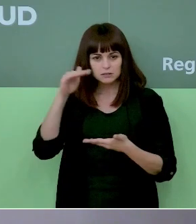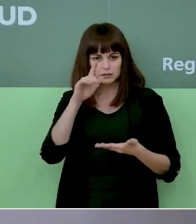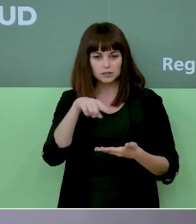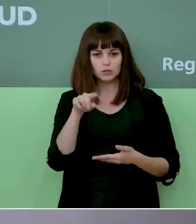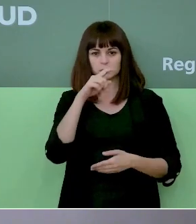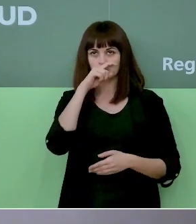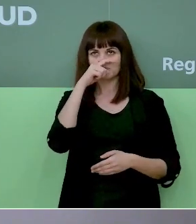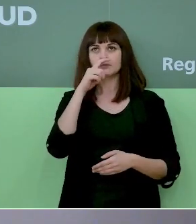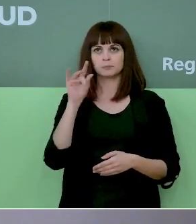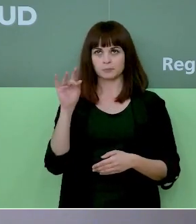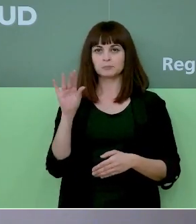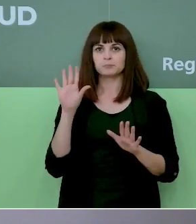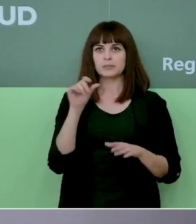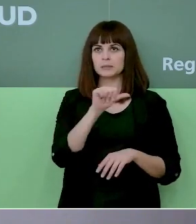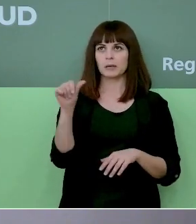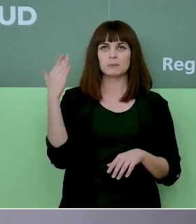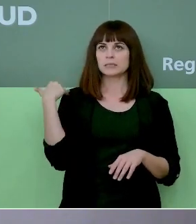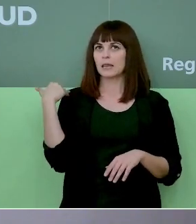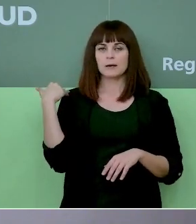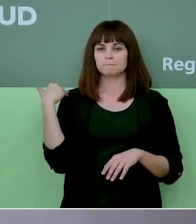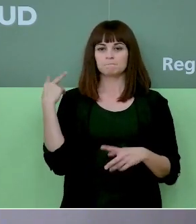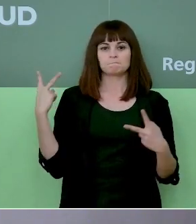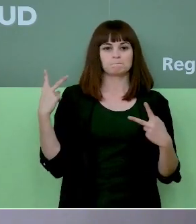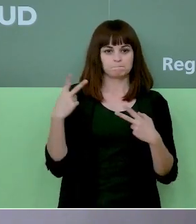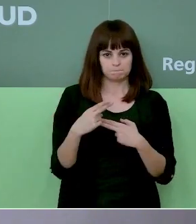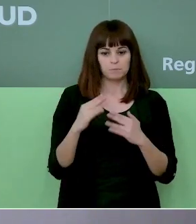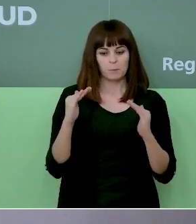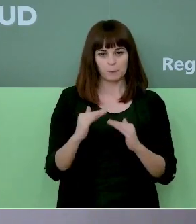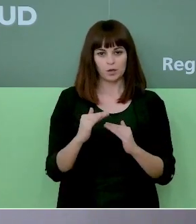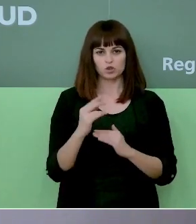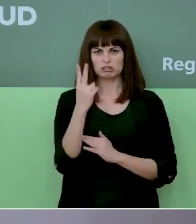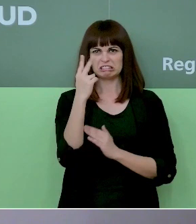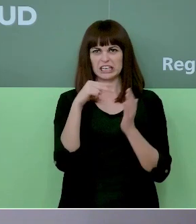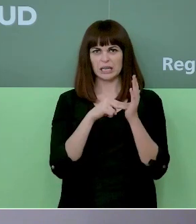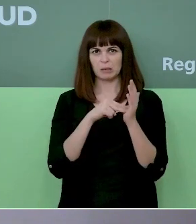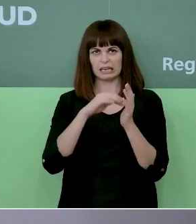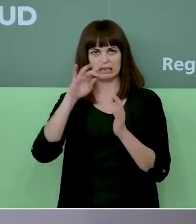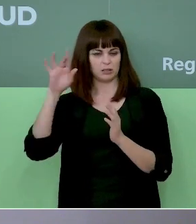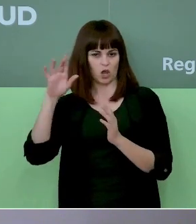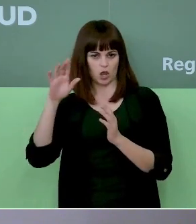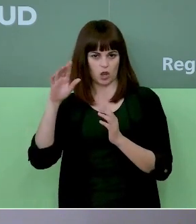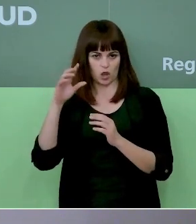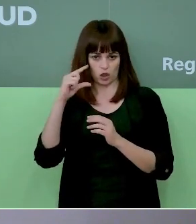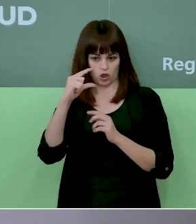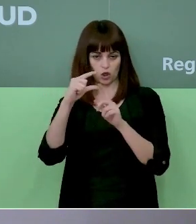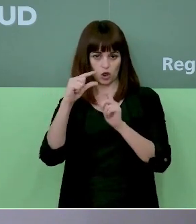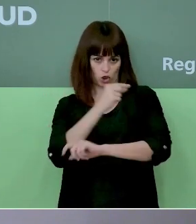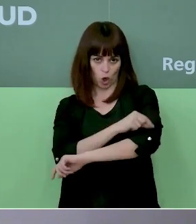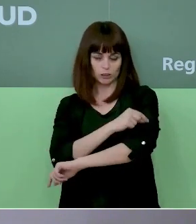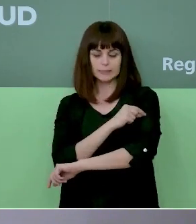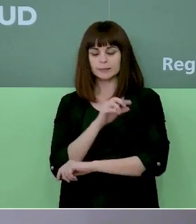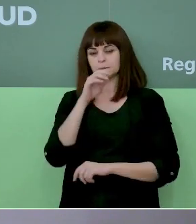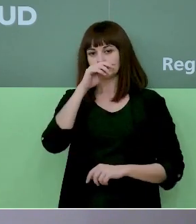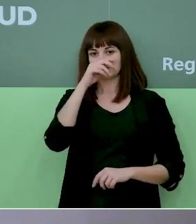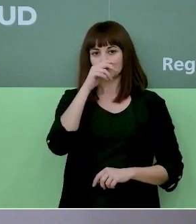salvo la semana pasada que tuvimos un recorte de 7.000 y pico dosis salvo esa semana sí se